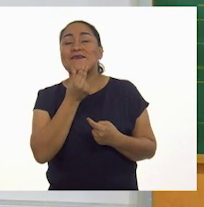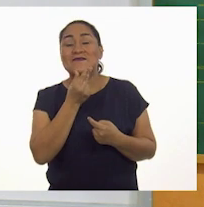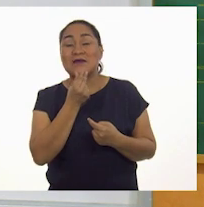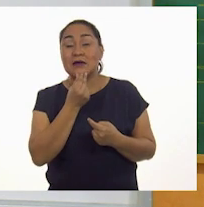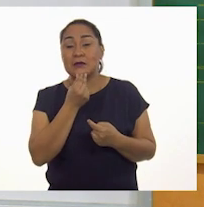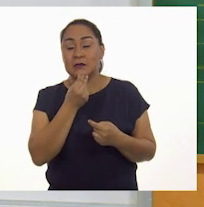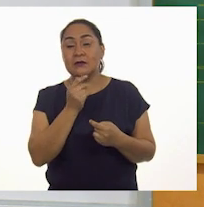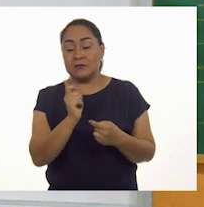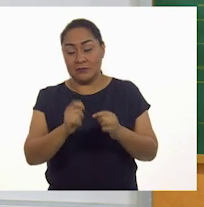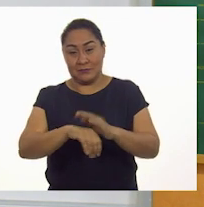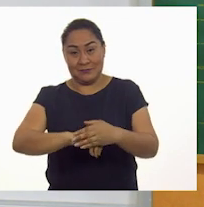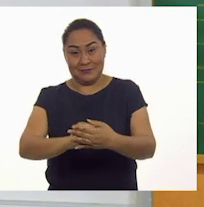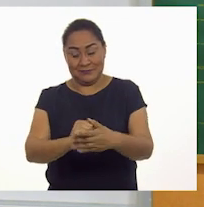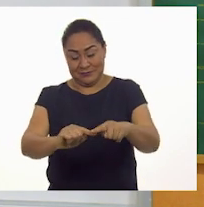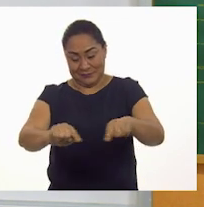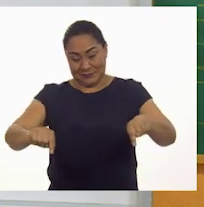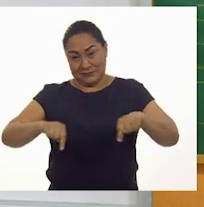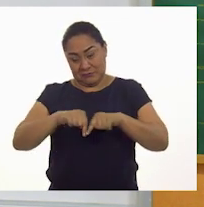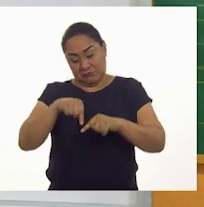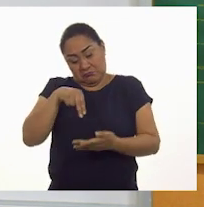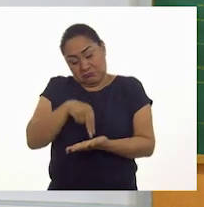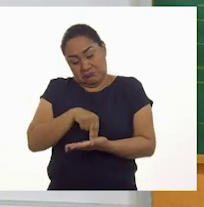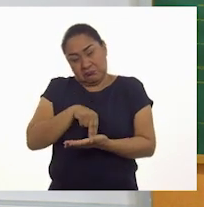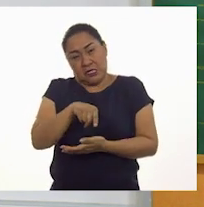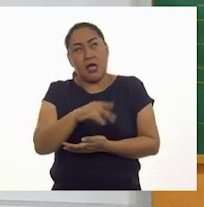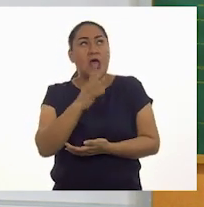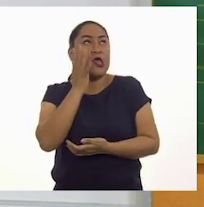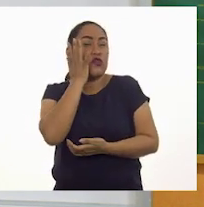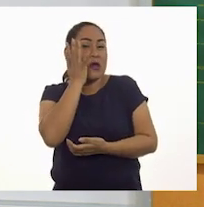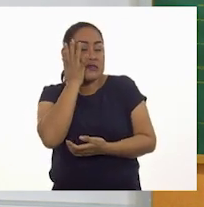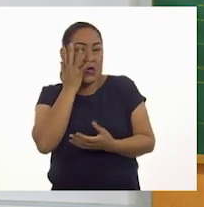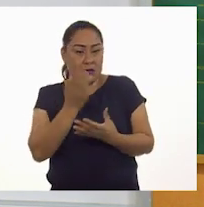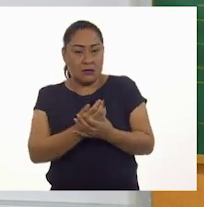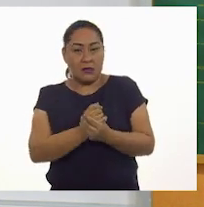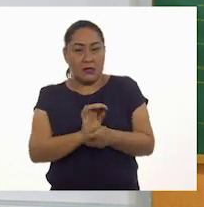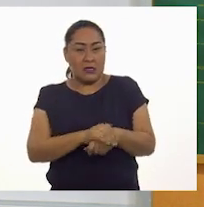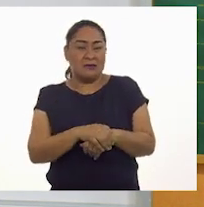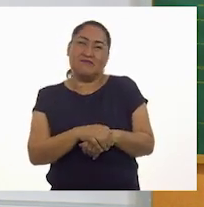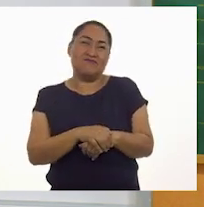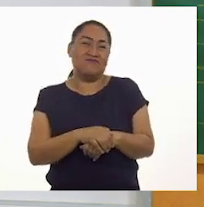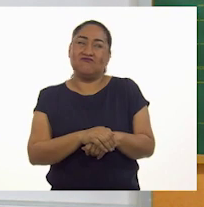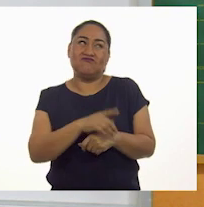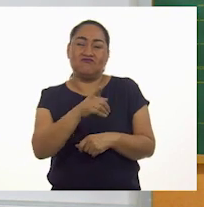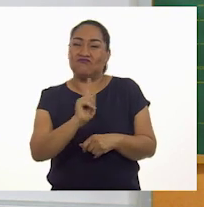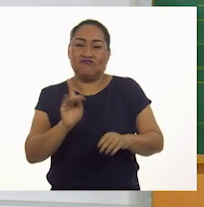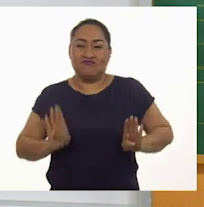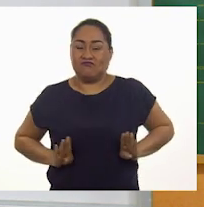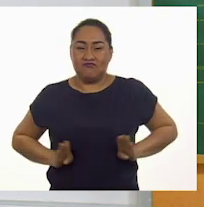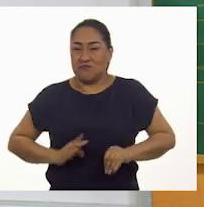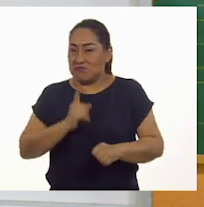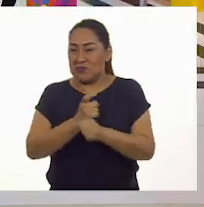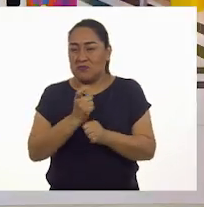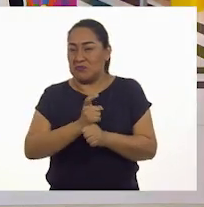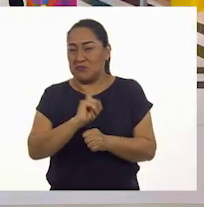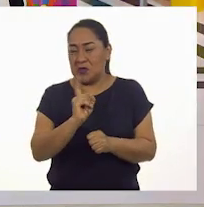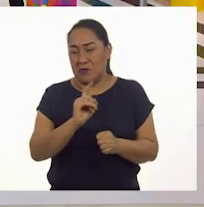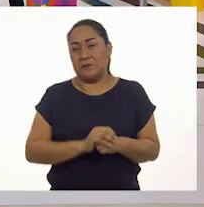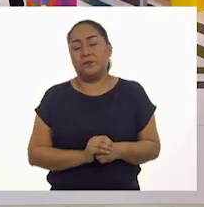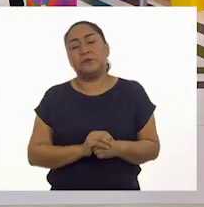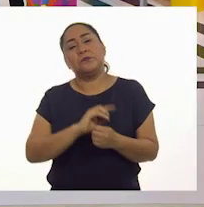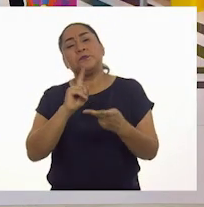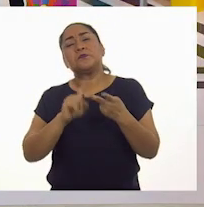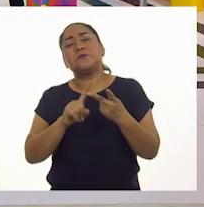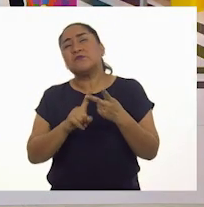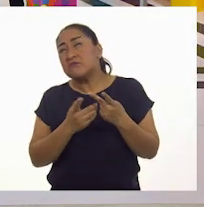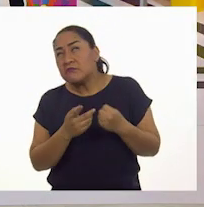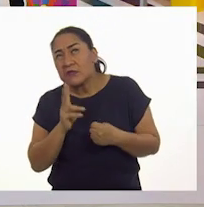toalla en la mano. Siento que este es como el último paso. Vamos a ver las otras. ¿Qué tal este? El niñito